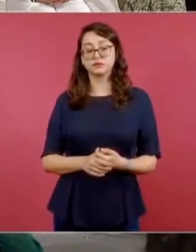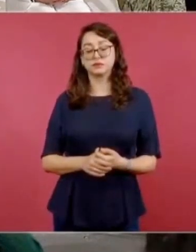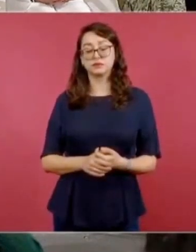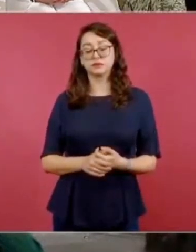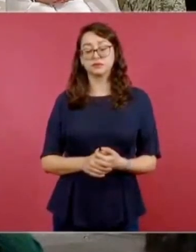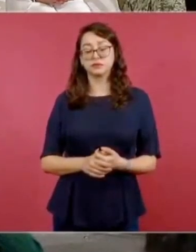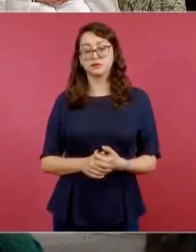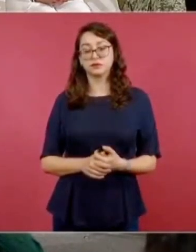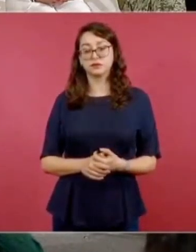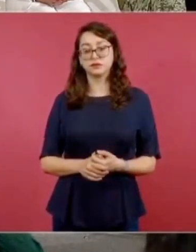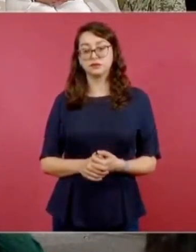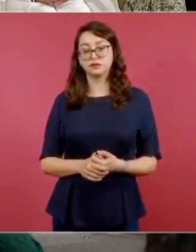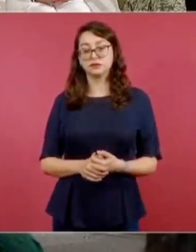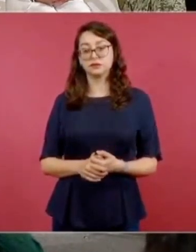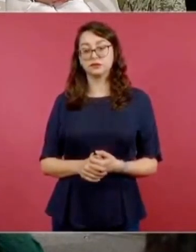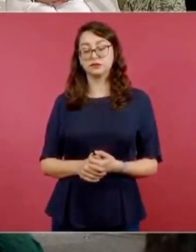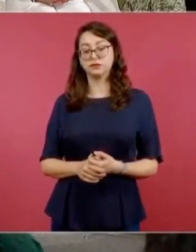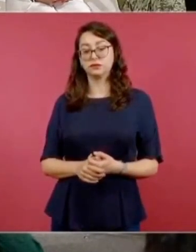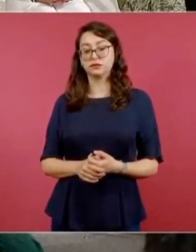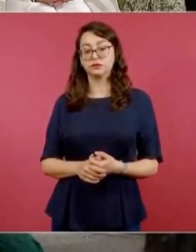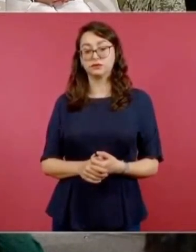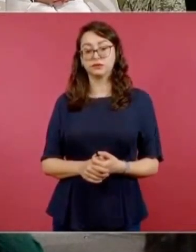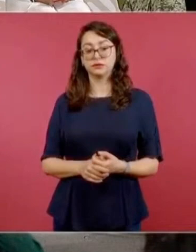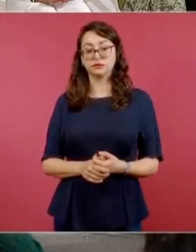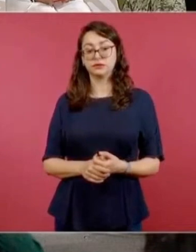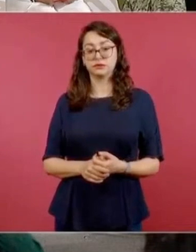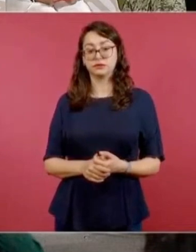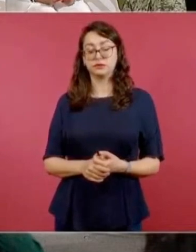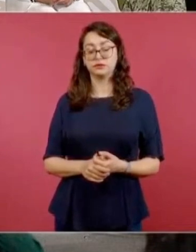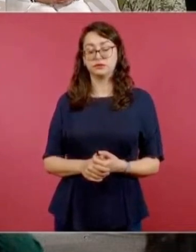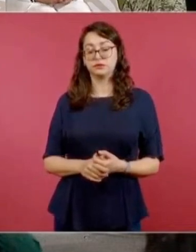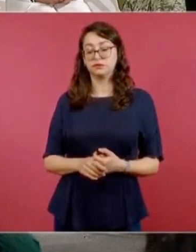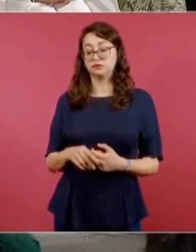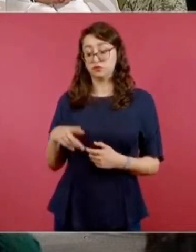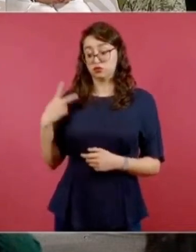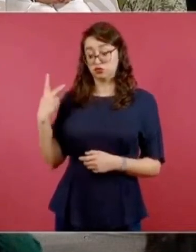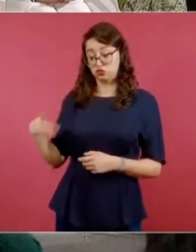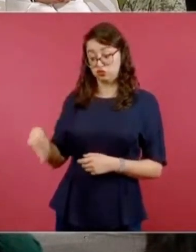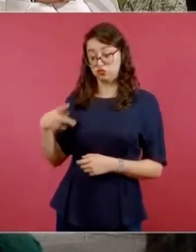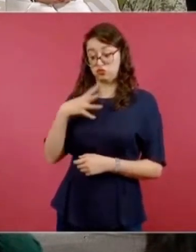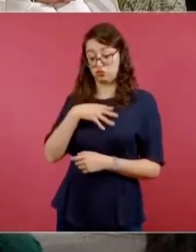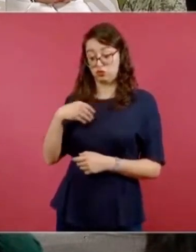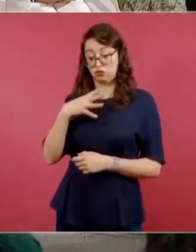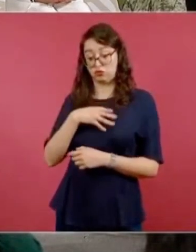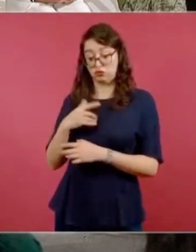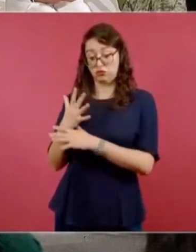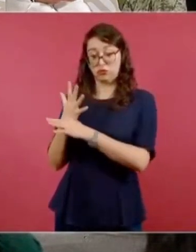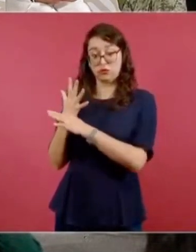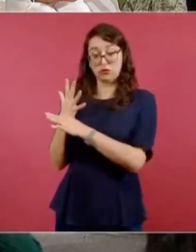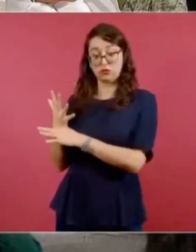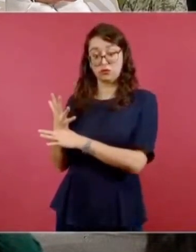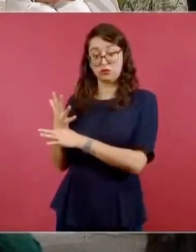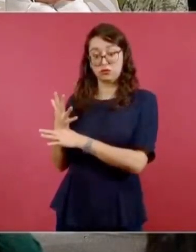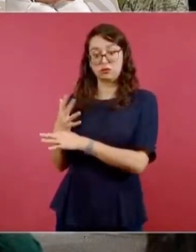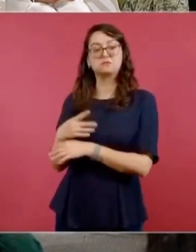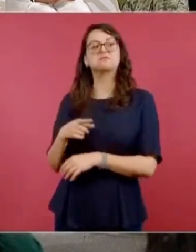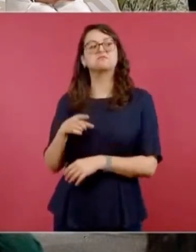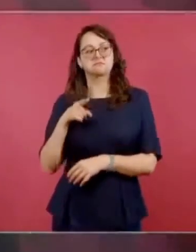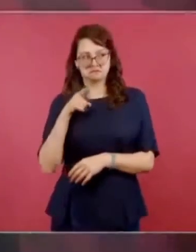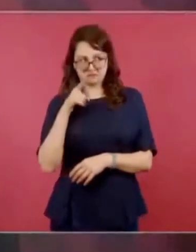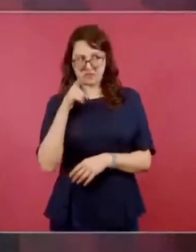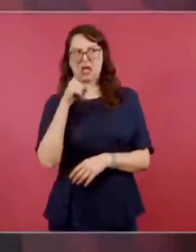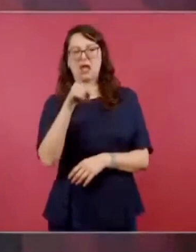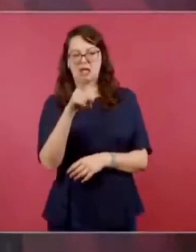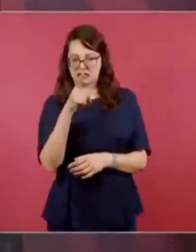señor Herrera, dice, lo hizo con premeditación,